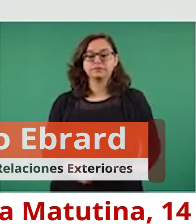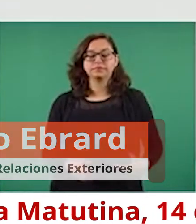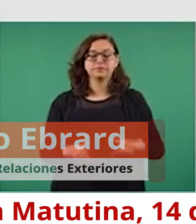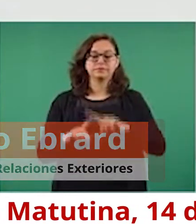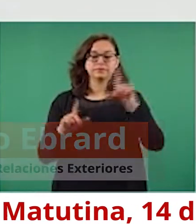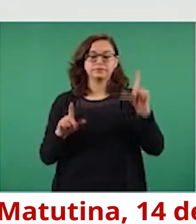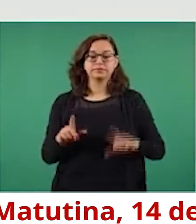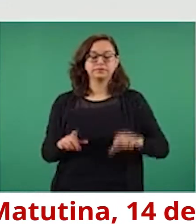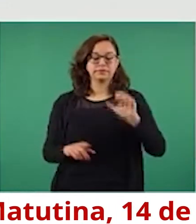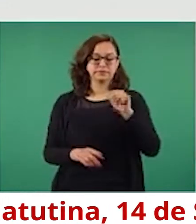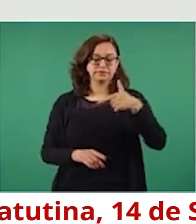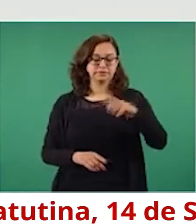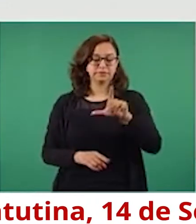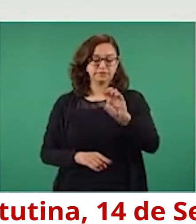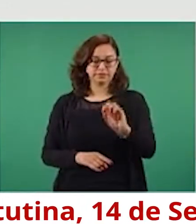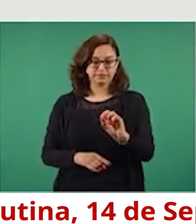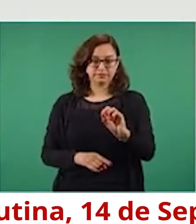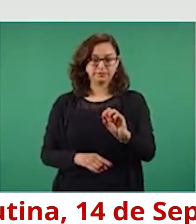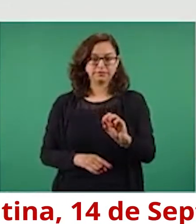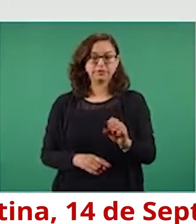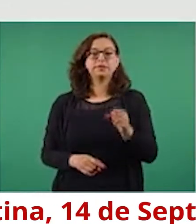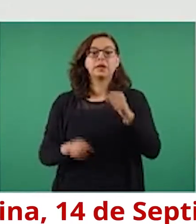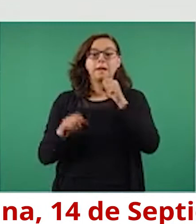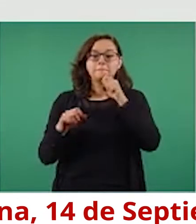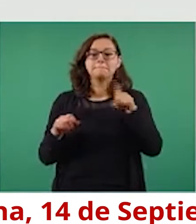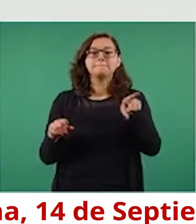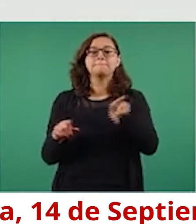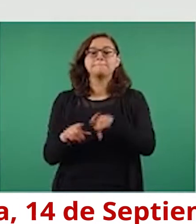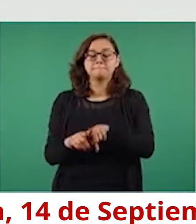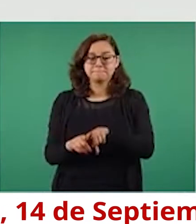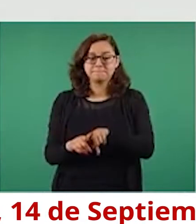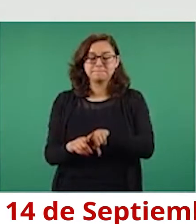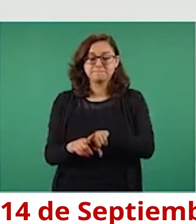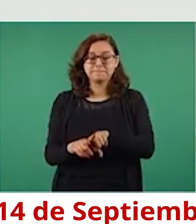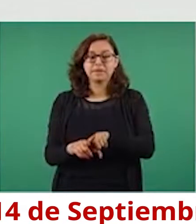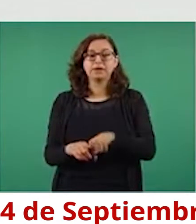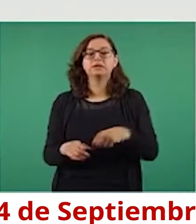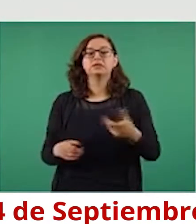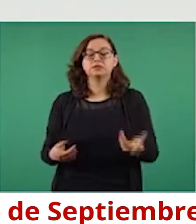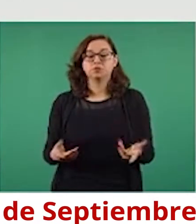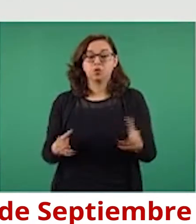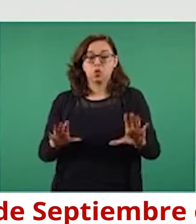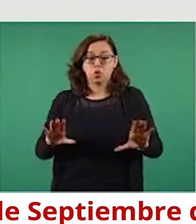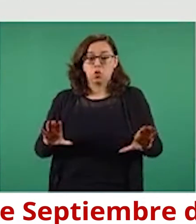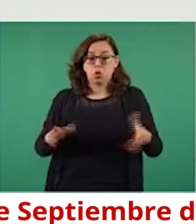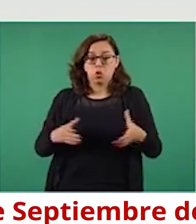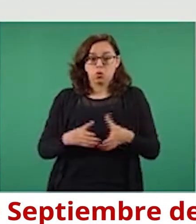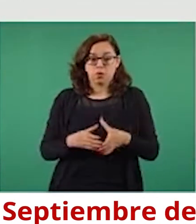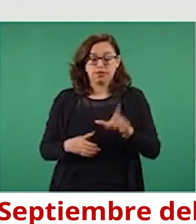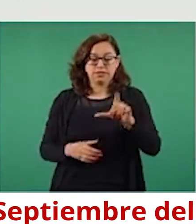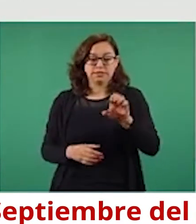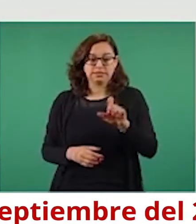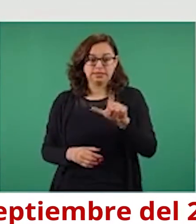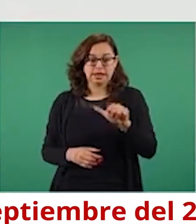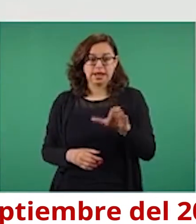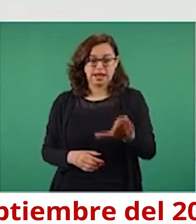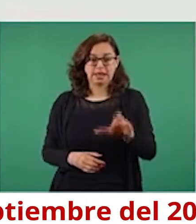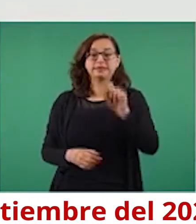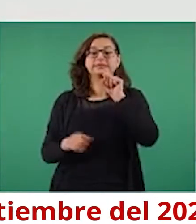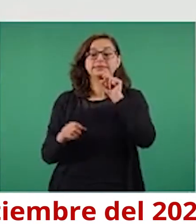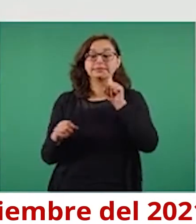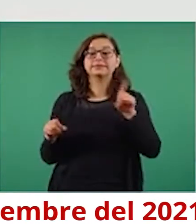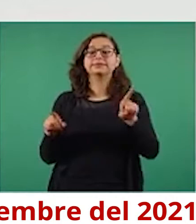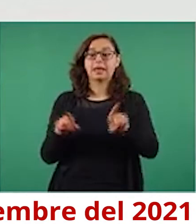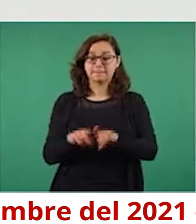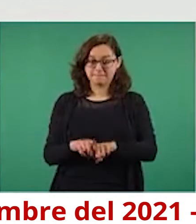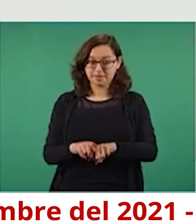República, el licenciado Andrés Manuel López Obrador y también presidente pro témpore de la comunidad de los estados latinoamericanos y caribeños, es lo que quiere